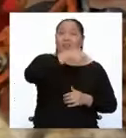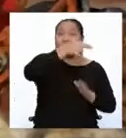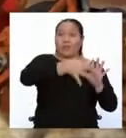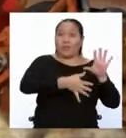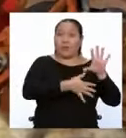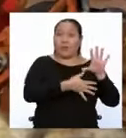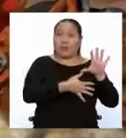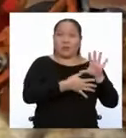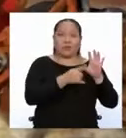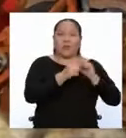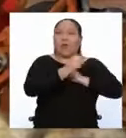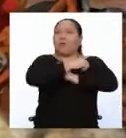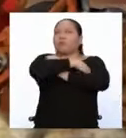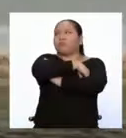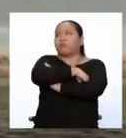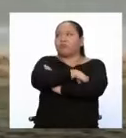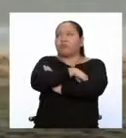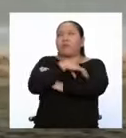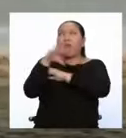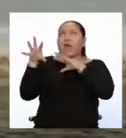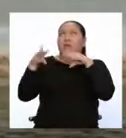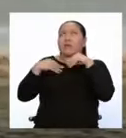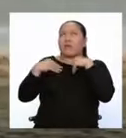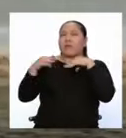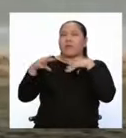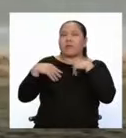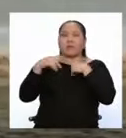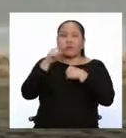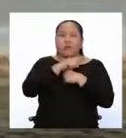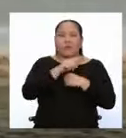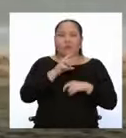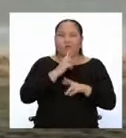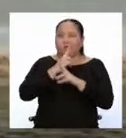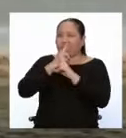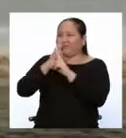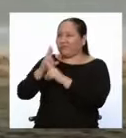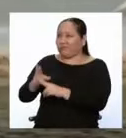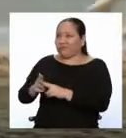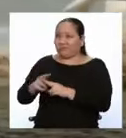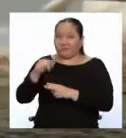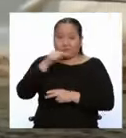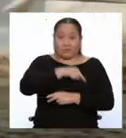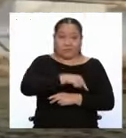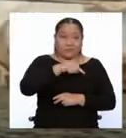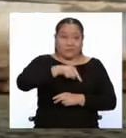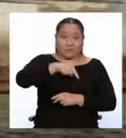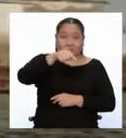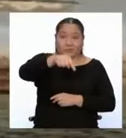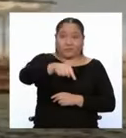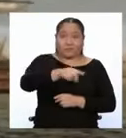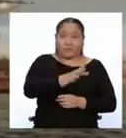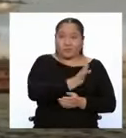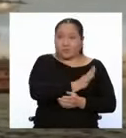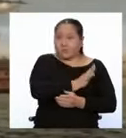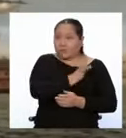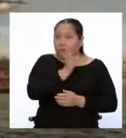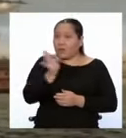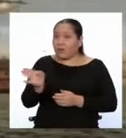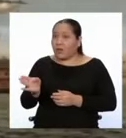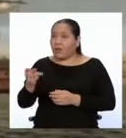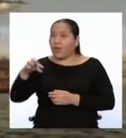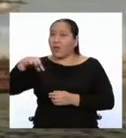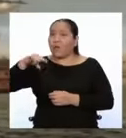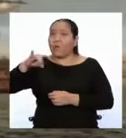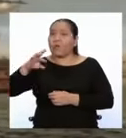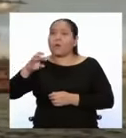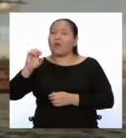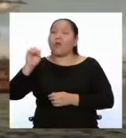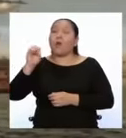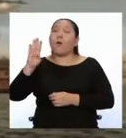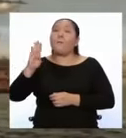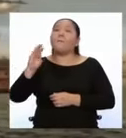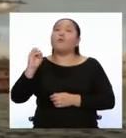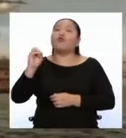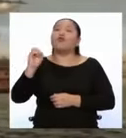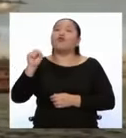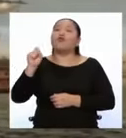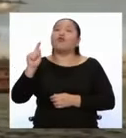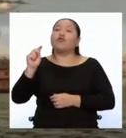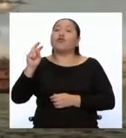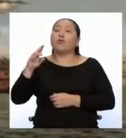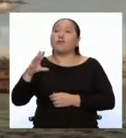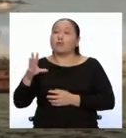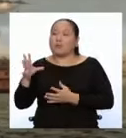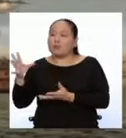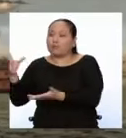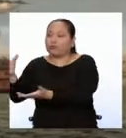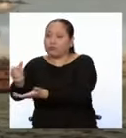se quedan con los brazos cruzados. Y en respuesta a esto, sus colonos fueron al puerto de Boston. Asaltaron barcos ingleses y